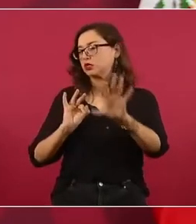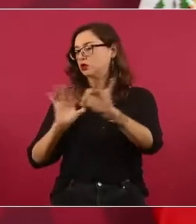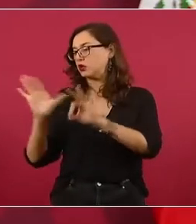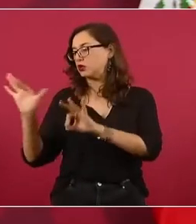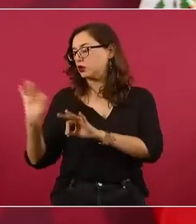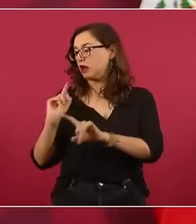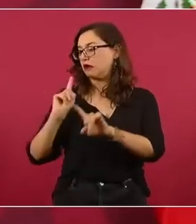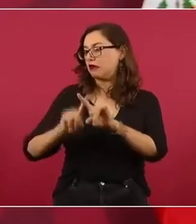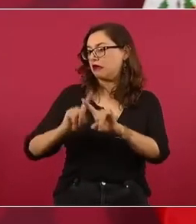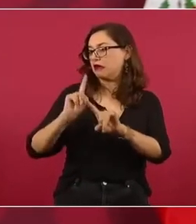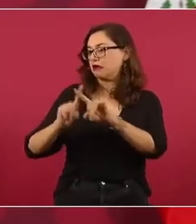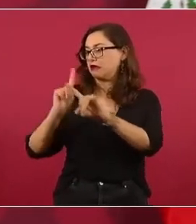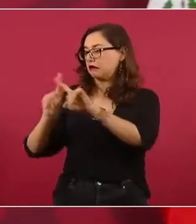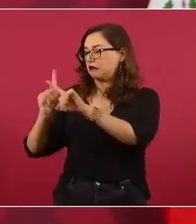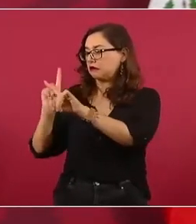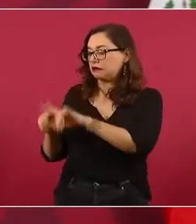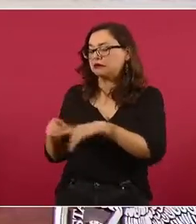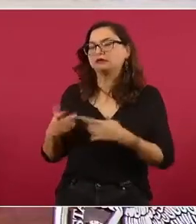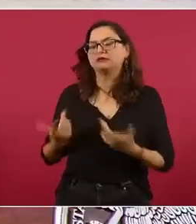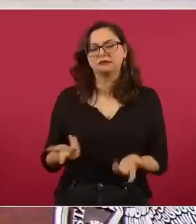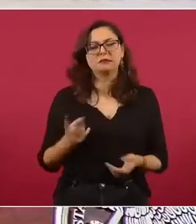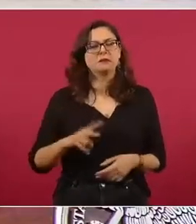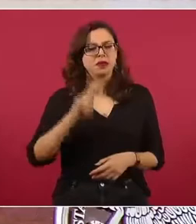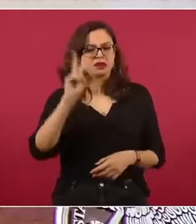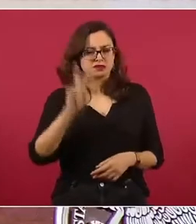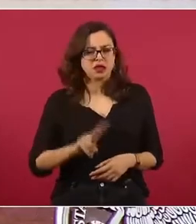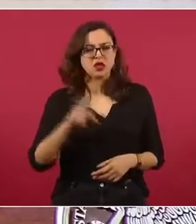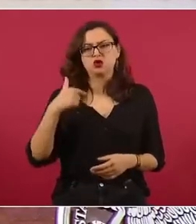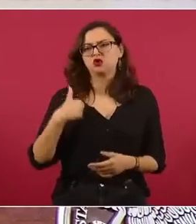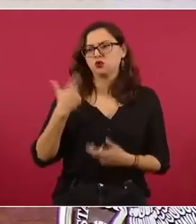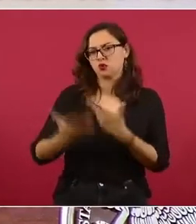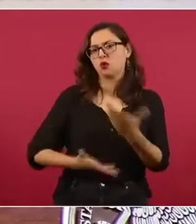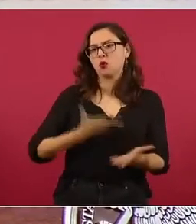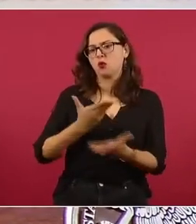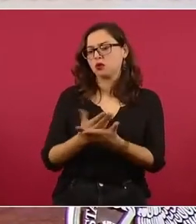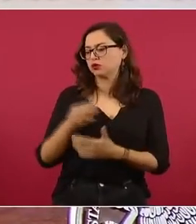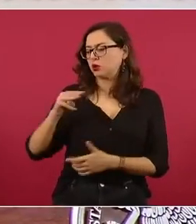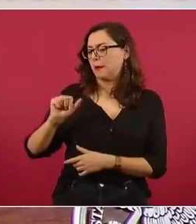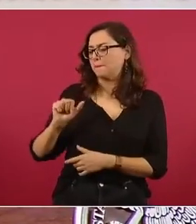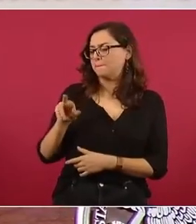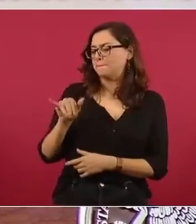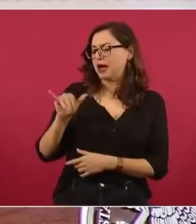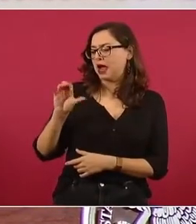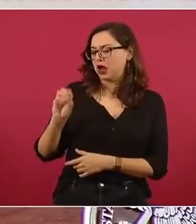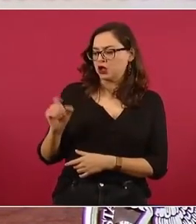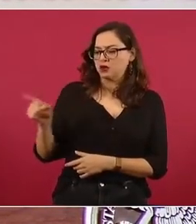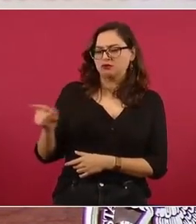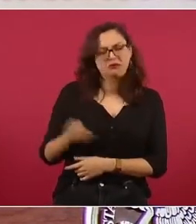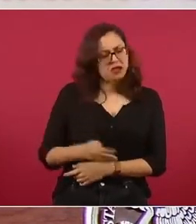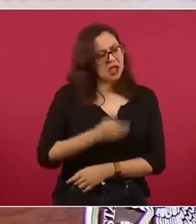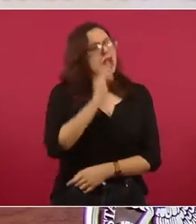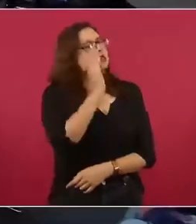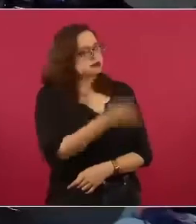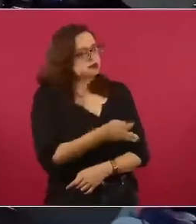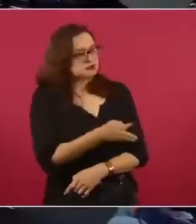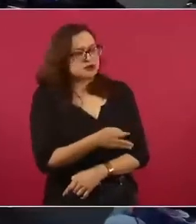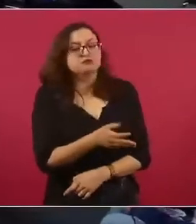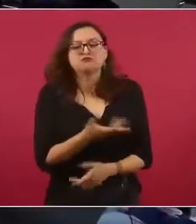que aceptó ser propuesto y